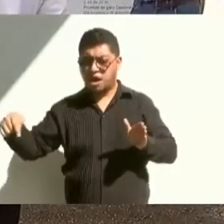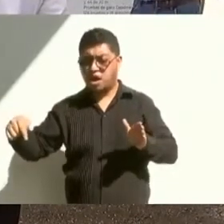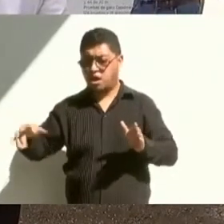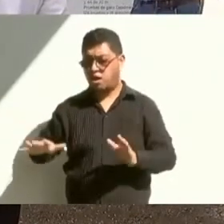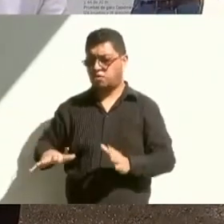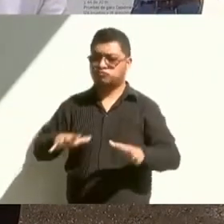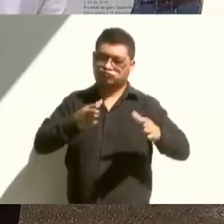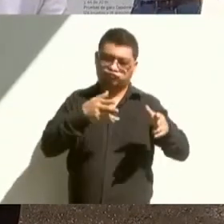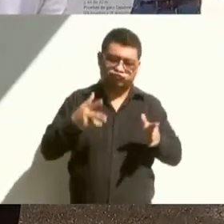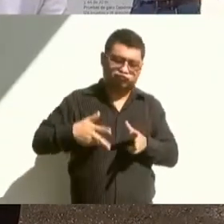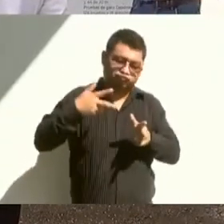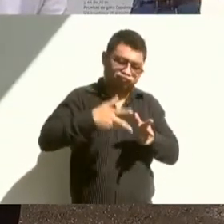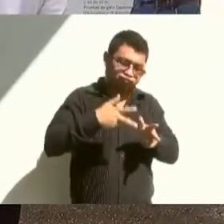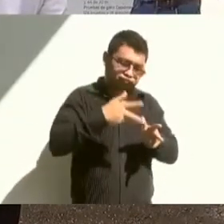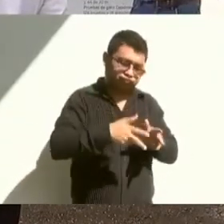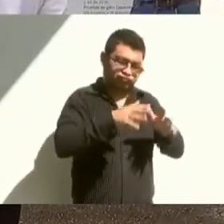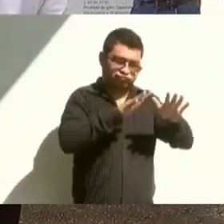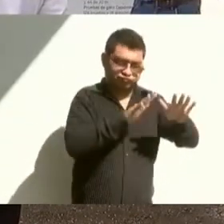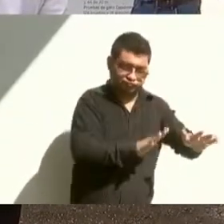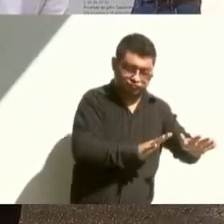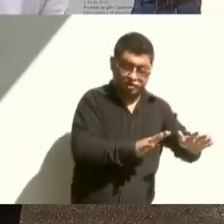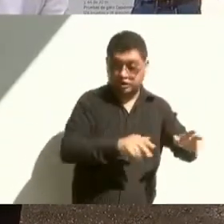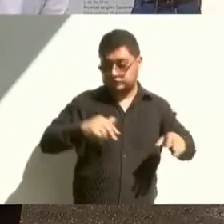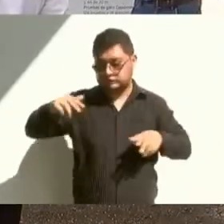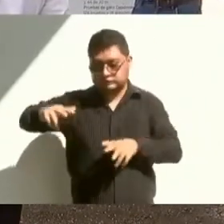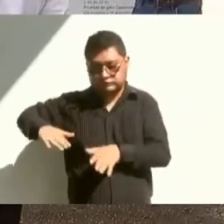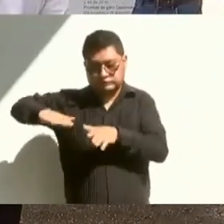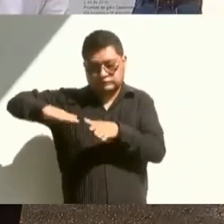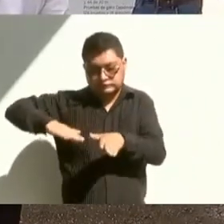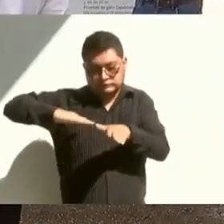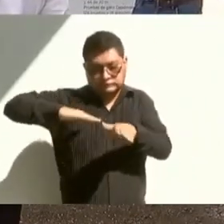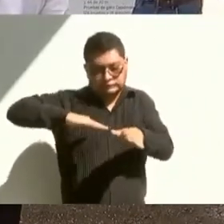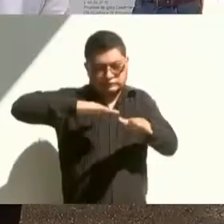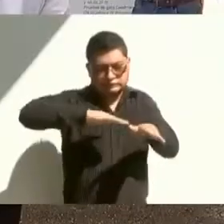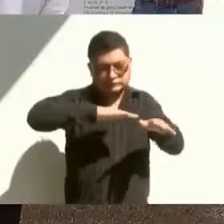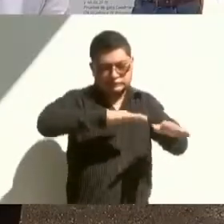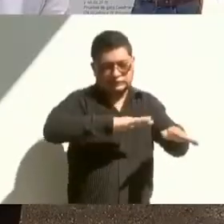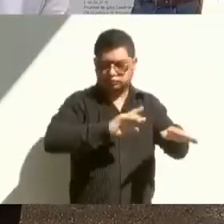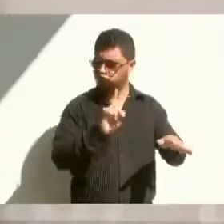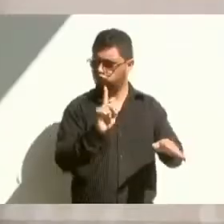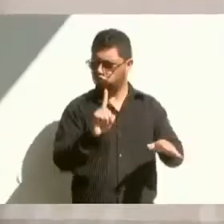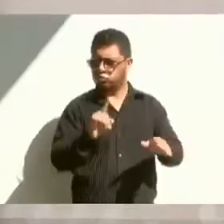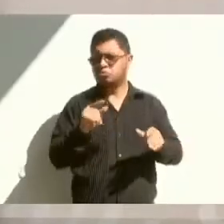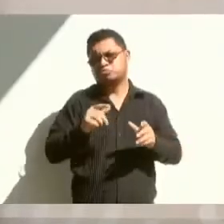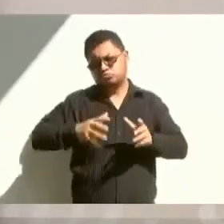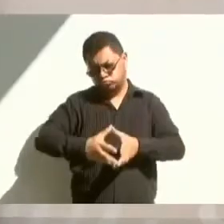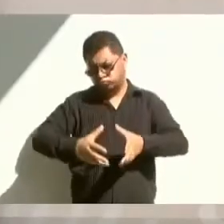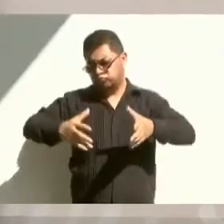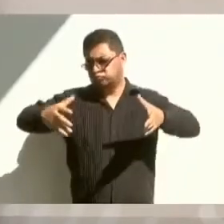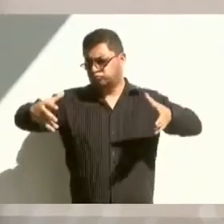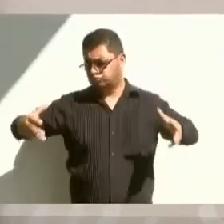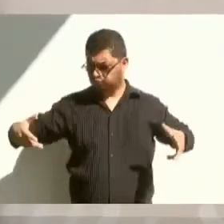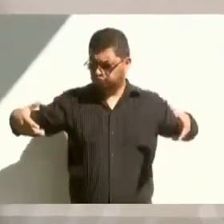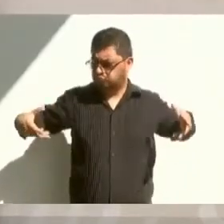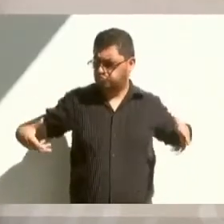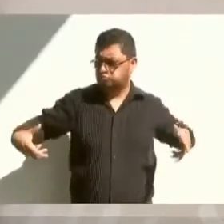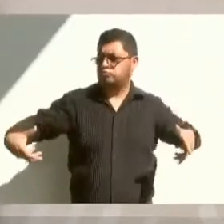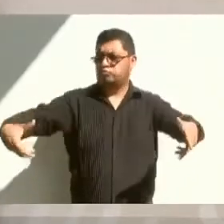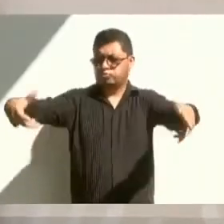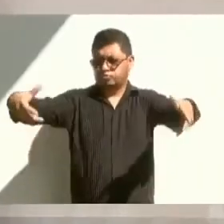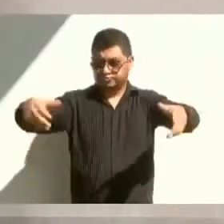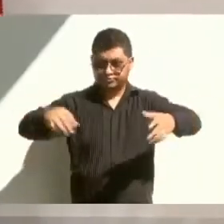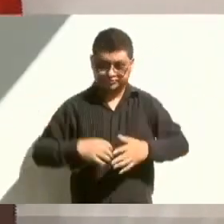el tránsito durante todo el tiempo de construcción, que los usuarios del sistema no se vean afectados.